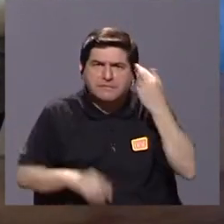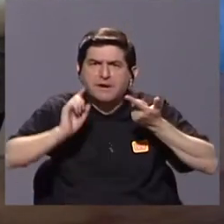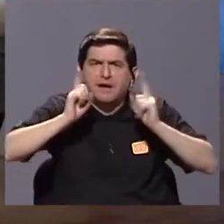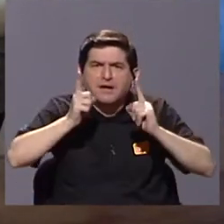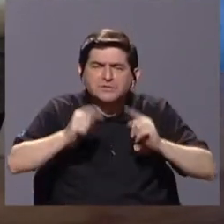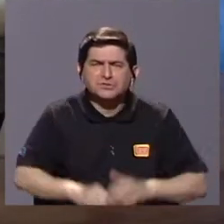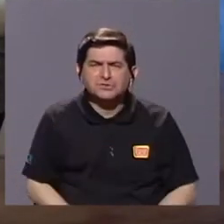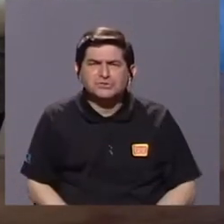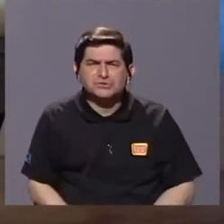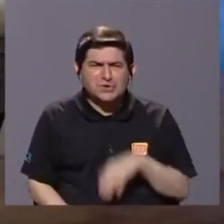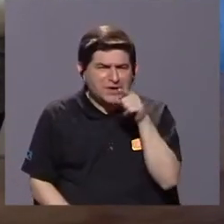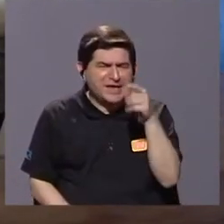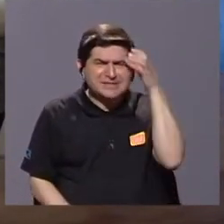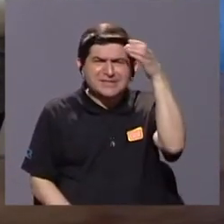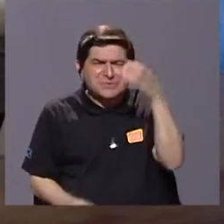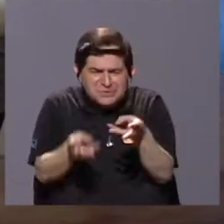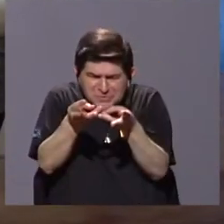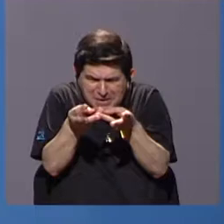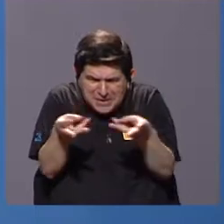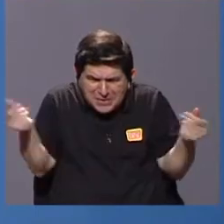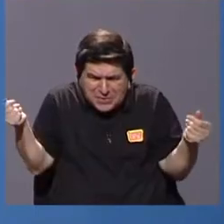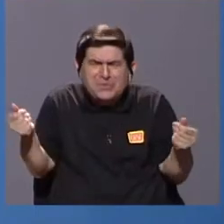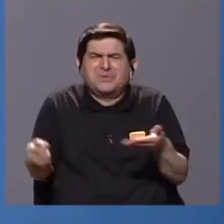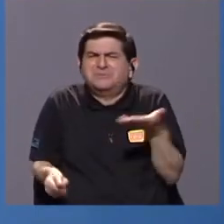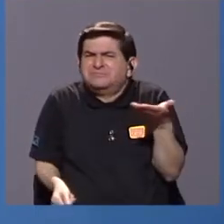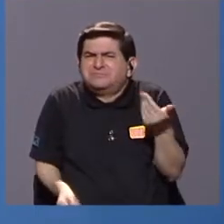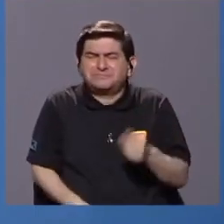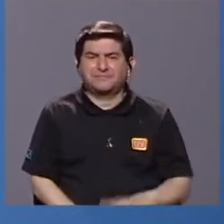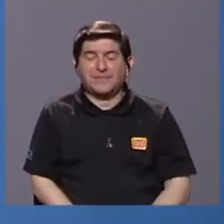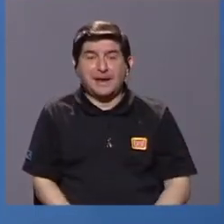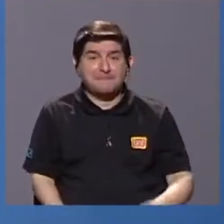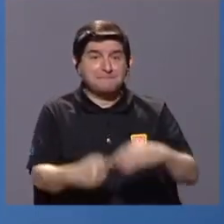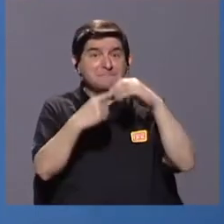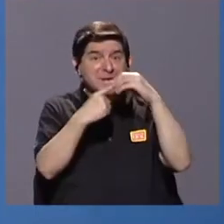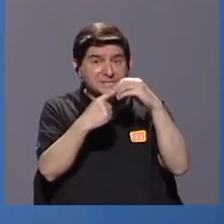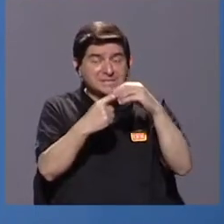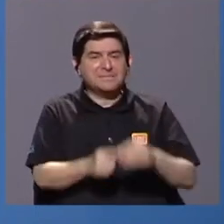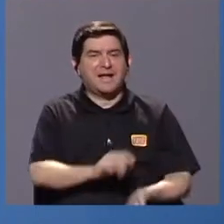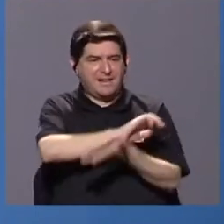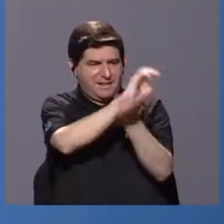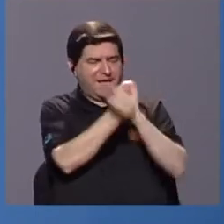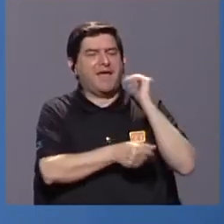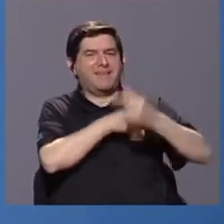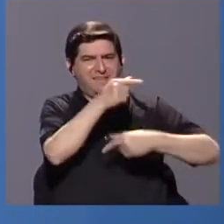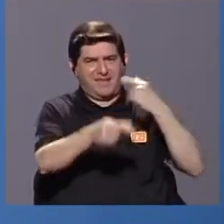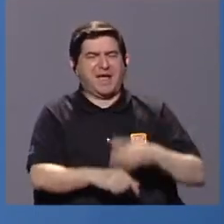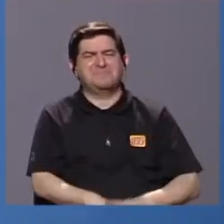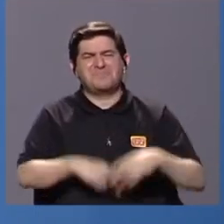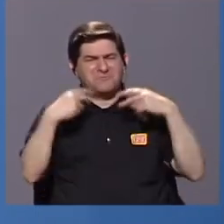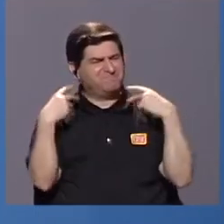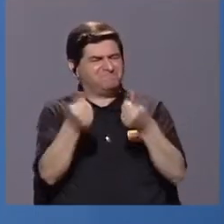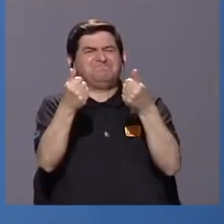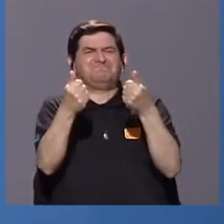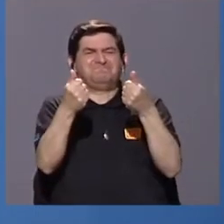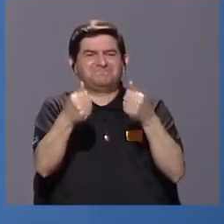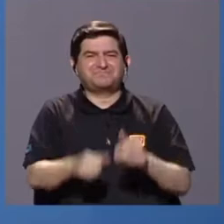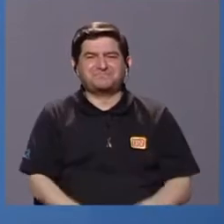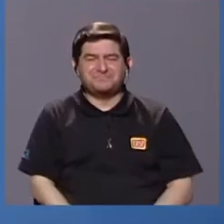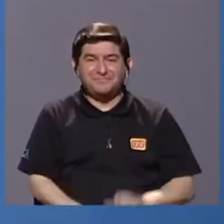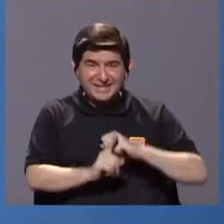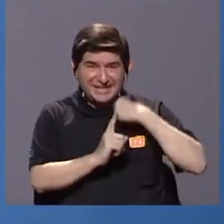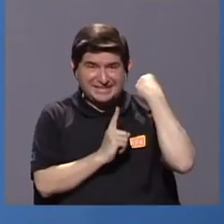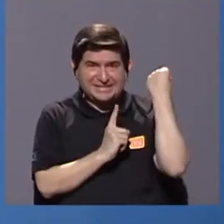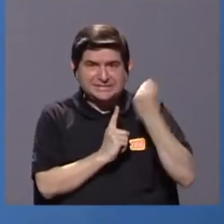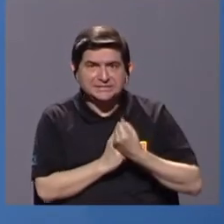aceleran el deterioro de esta cultura, Guillermo? El principal factor es el cambio generacional, es muy abrupto. El cambio ha sido,